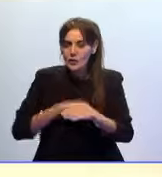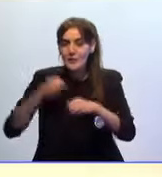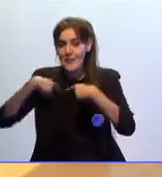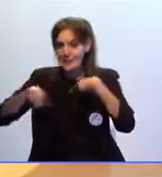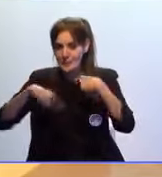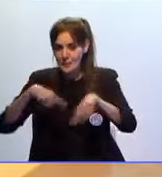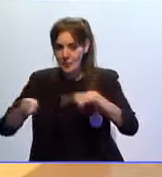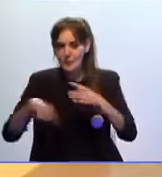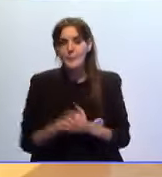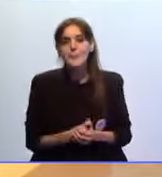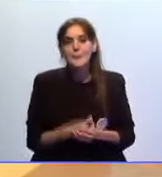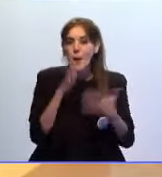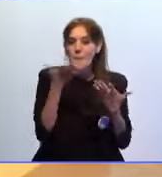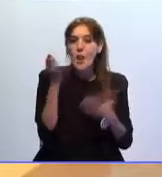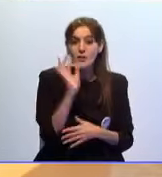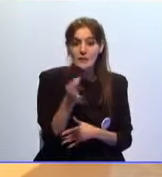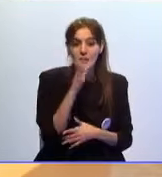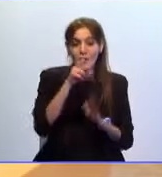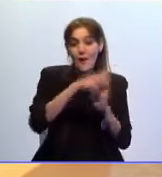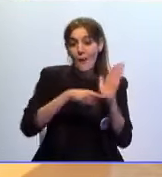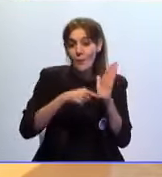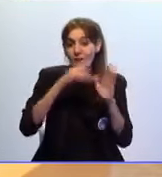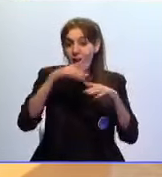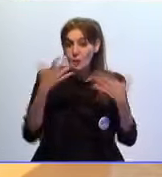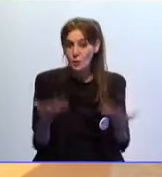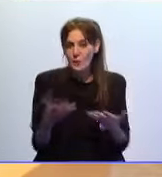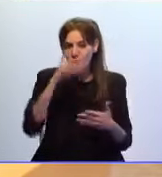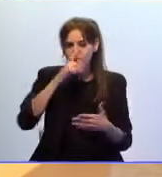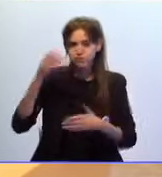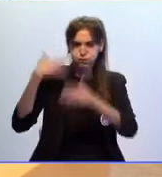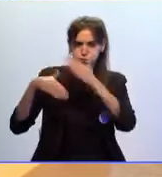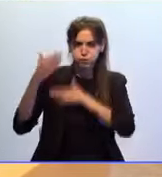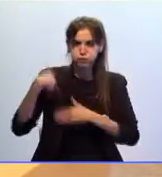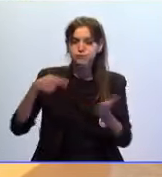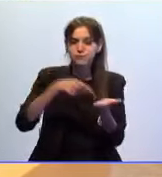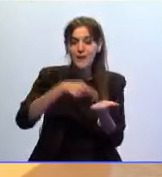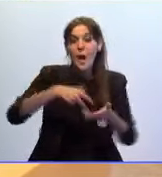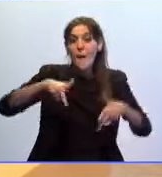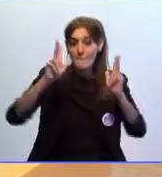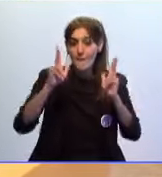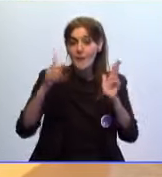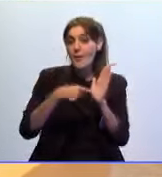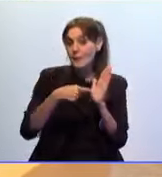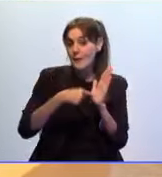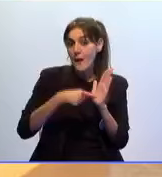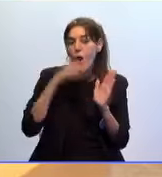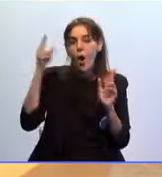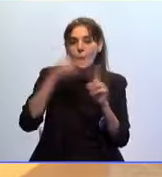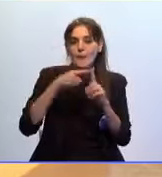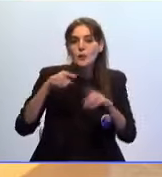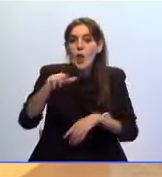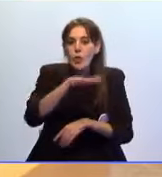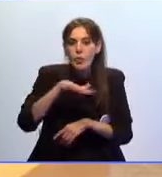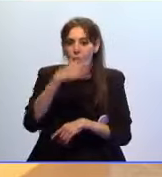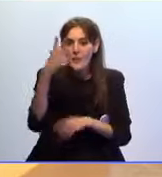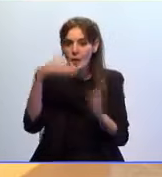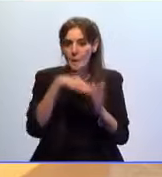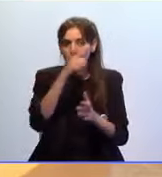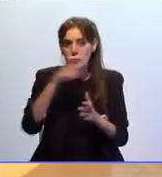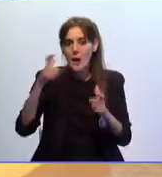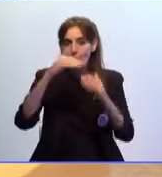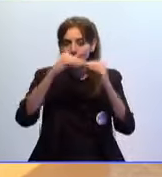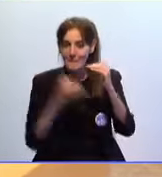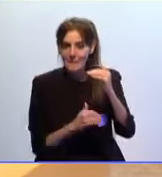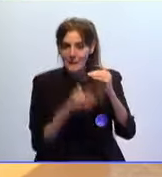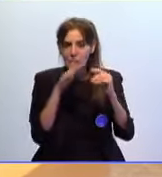Transportes. Pero es cierto que la norma actualmente, muy antigua, sí te permite esa excepción, pero para municipios con menos de 5.000 habitantes.